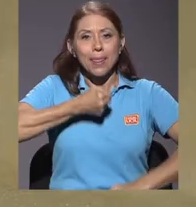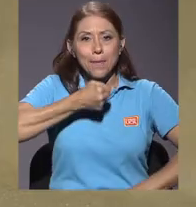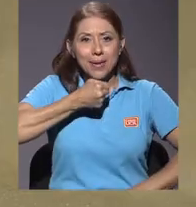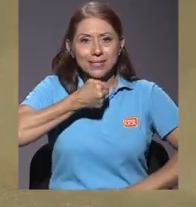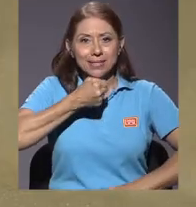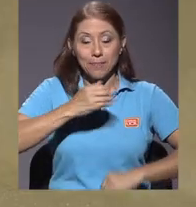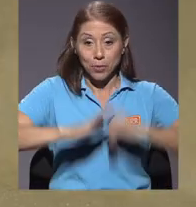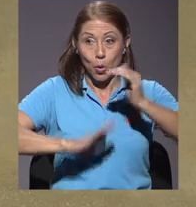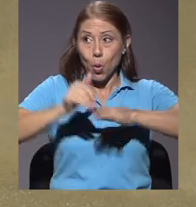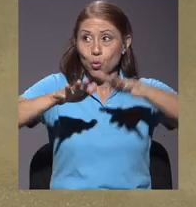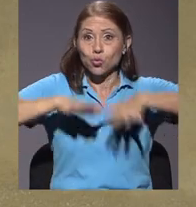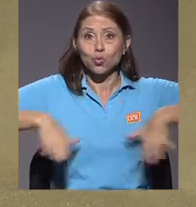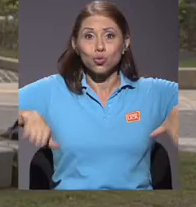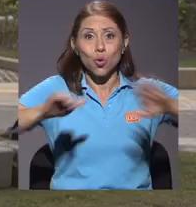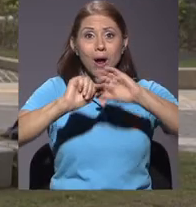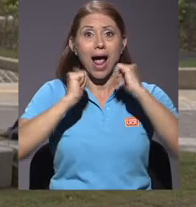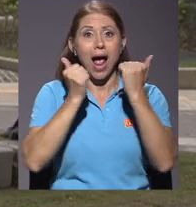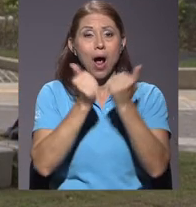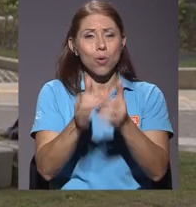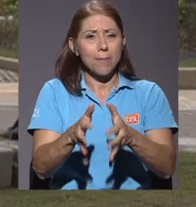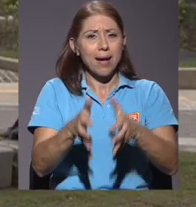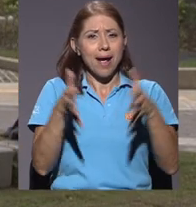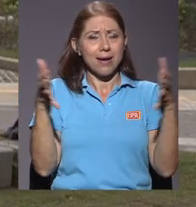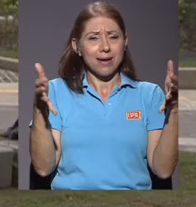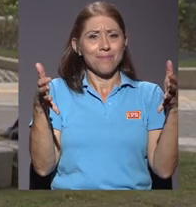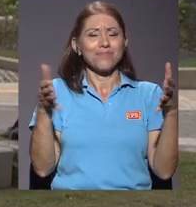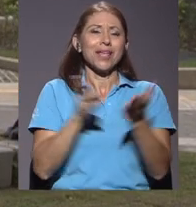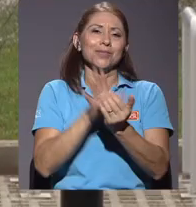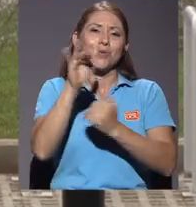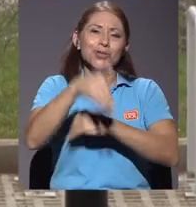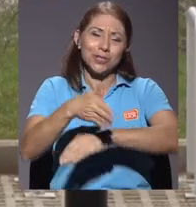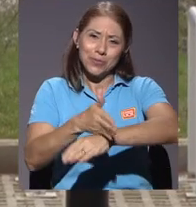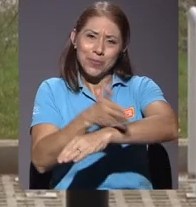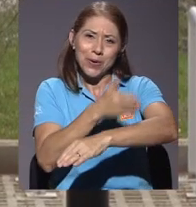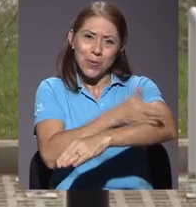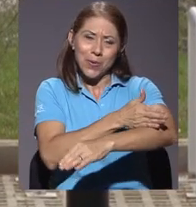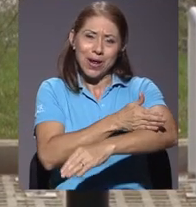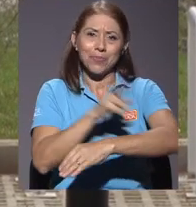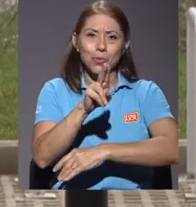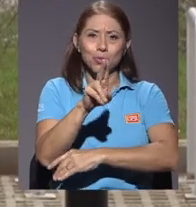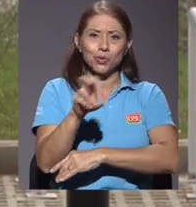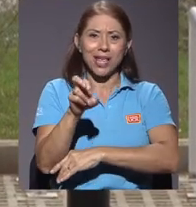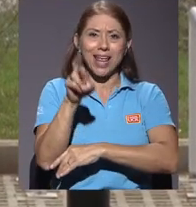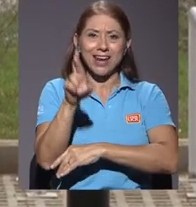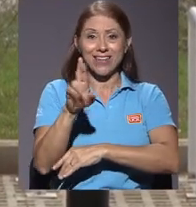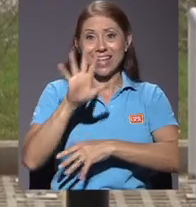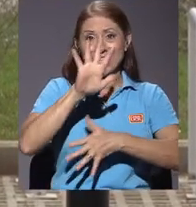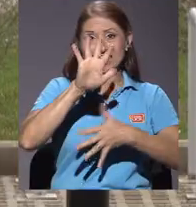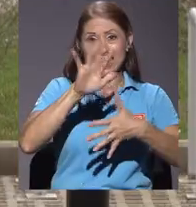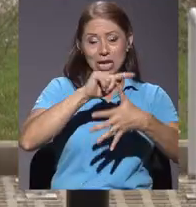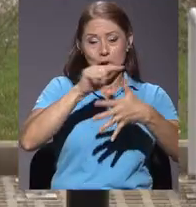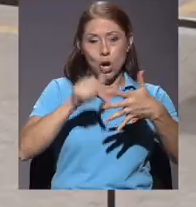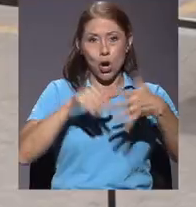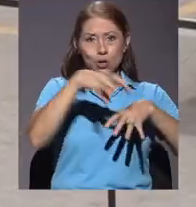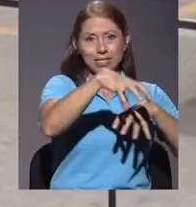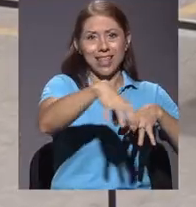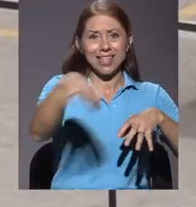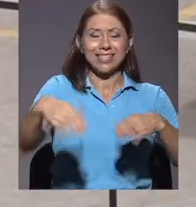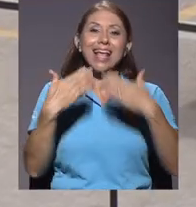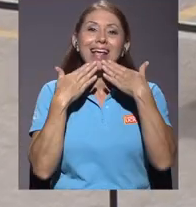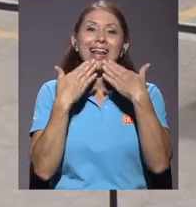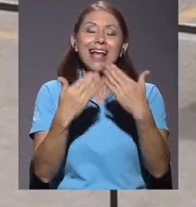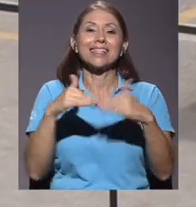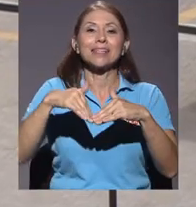prensa. La construcción del Aula Magna es parte de los proyectos de mejora en infraestructura de la UCR en sus cinco sedes, gracias a la